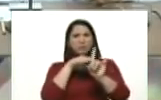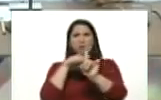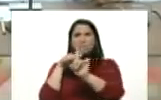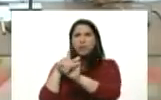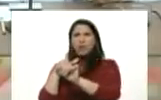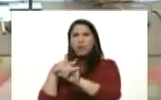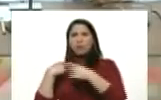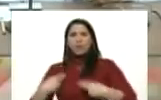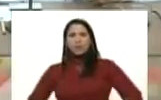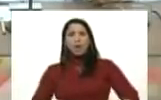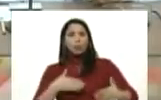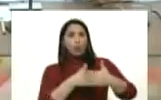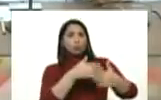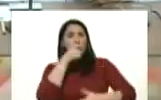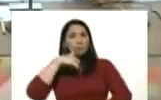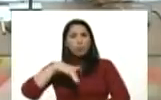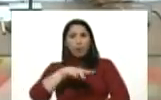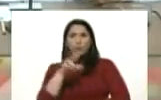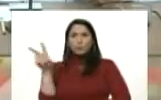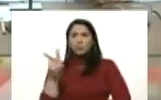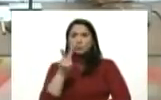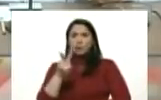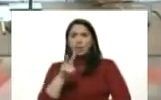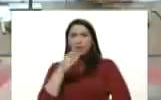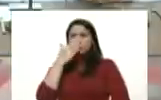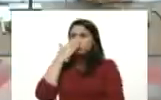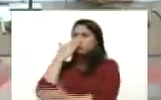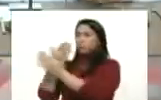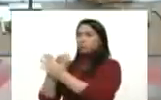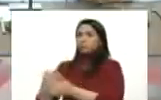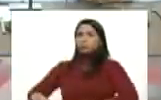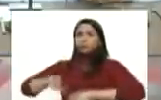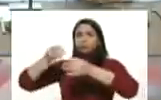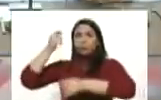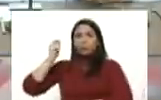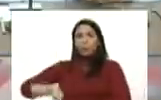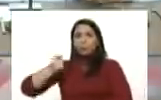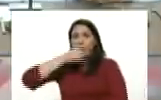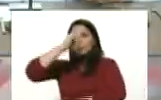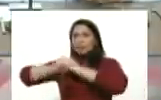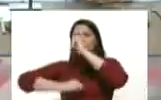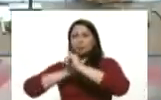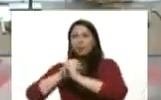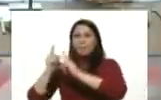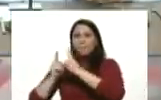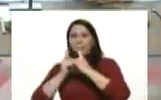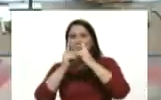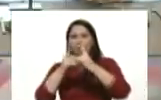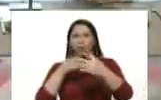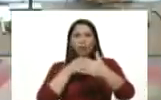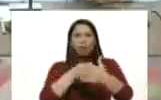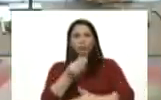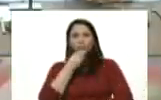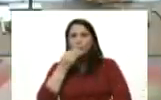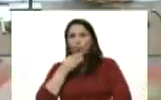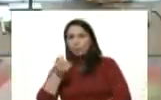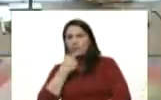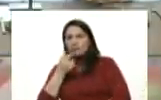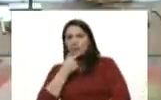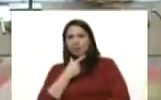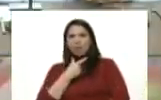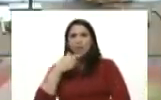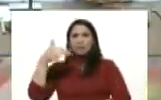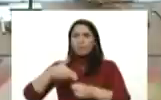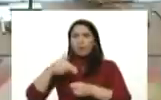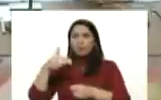y así lo vamos a llevar a la corte penal internacional la persecución contra el alimento la medicina la